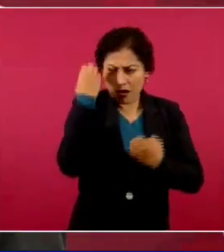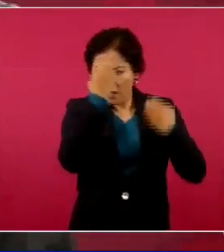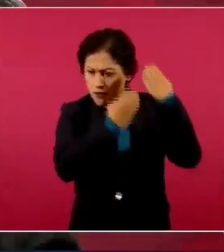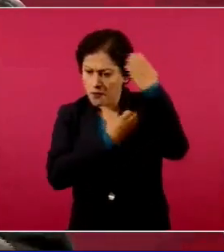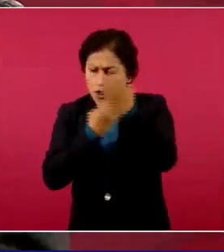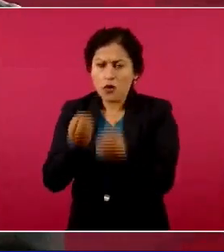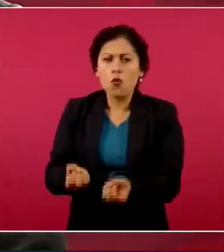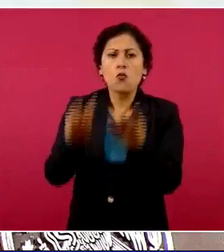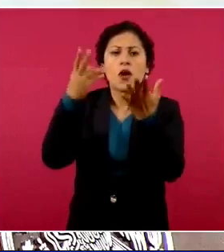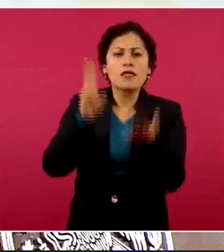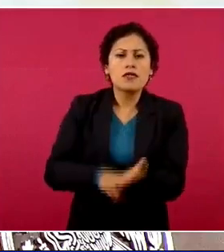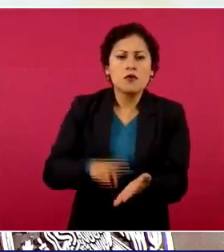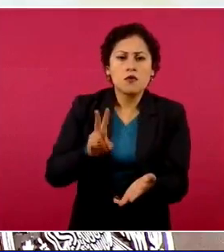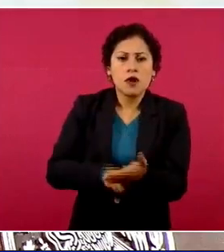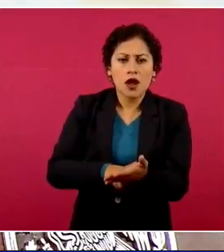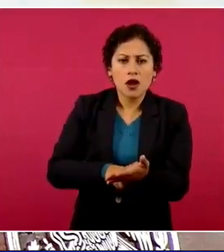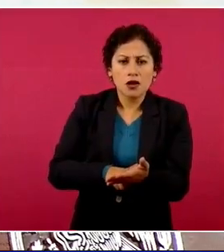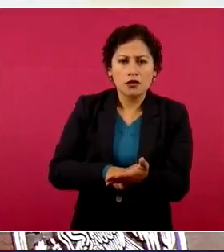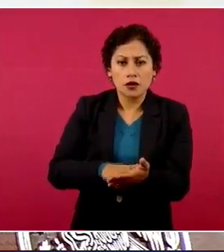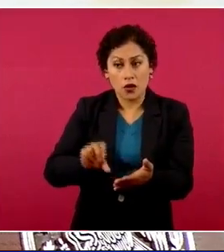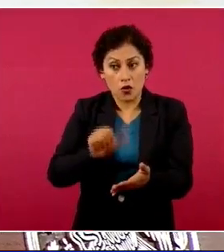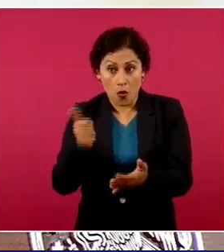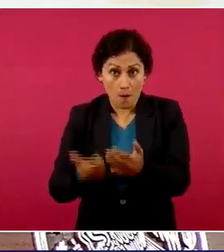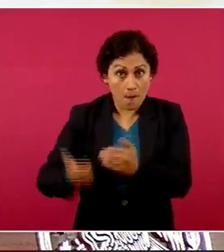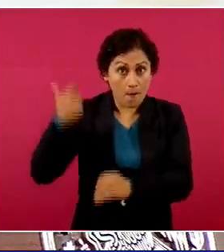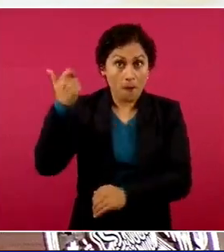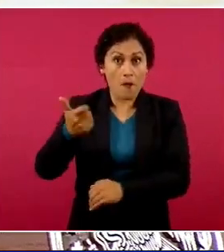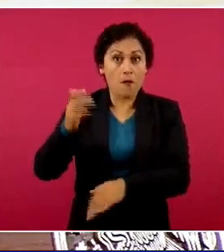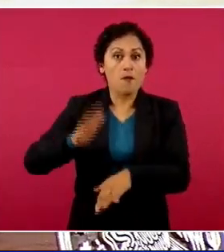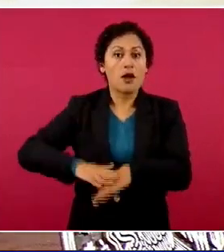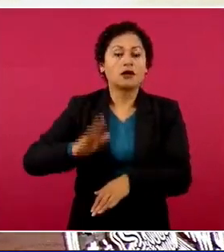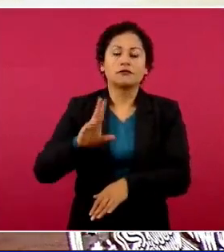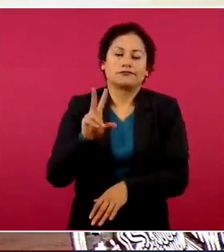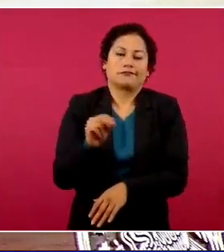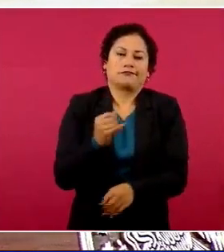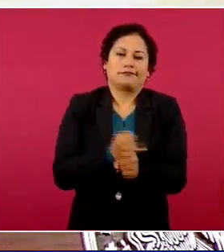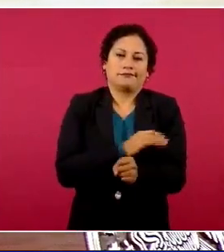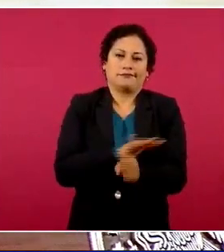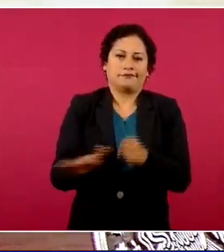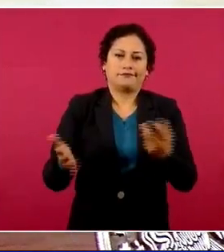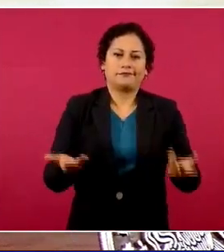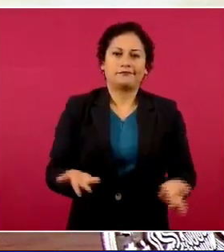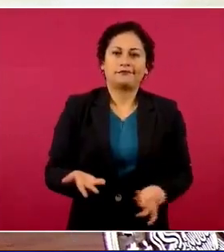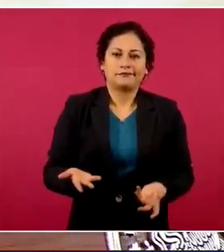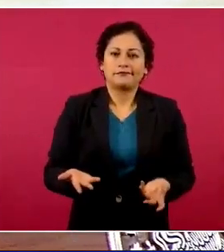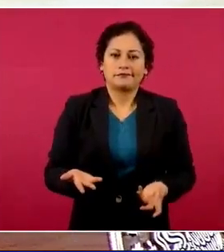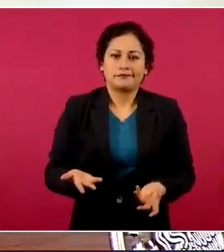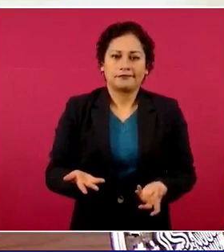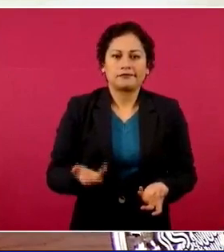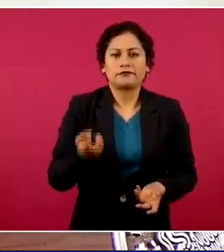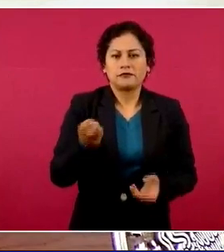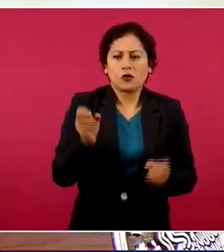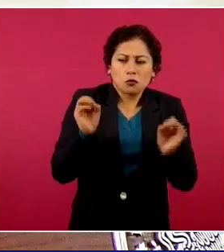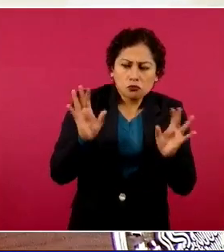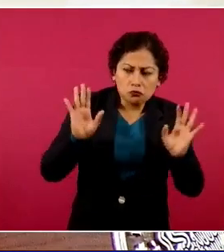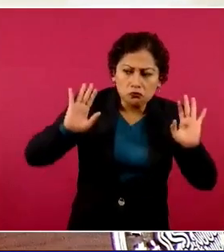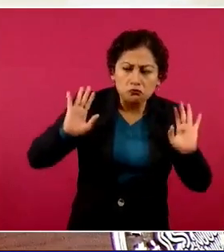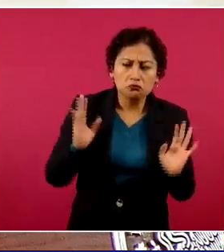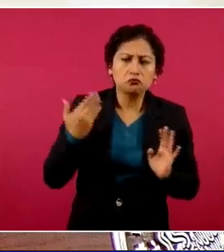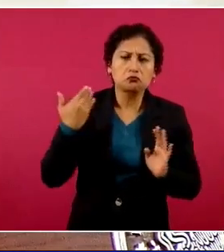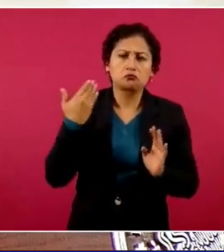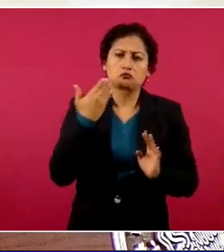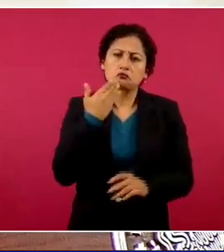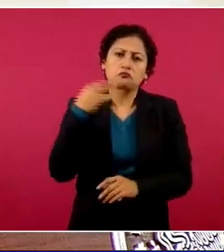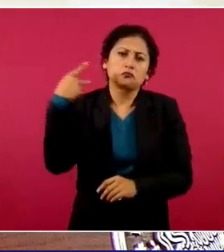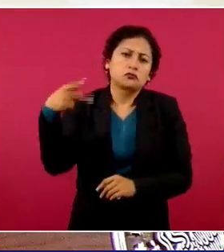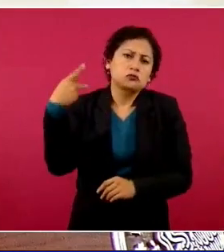Entonces, eso se da, pero también esa es la excepción, no